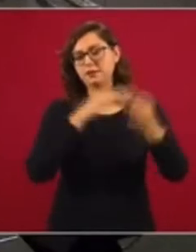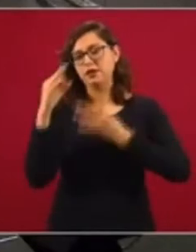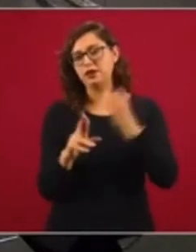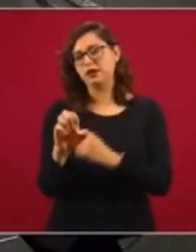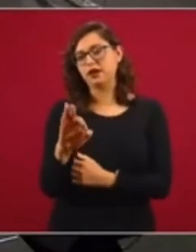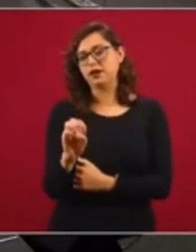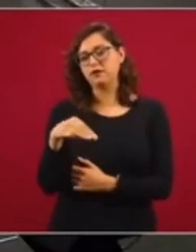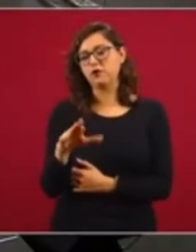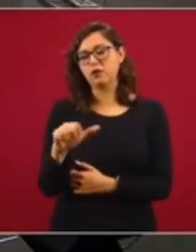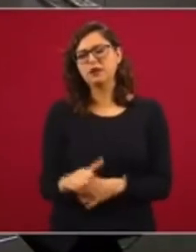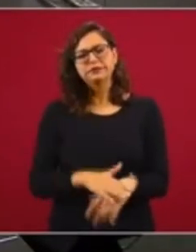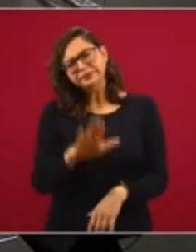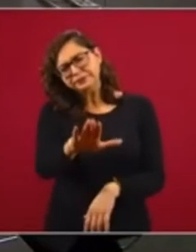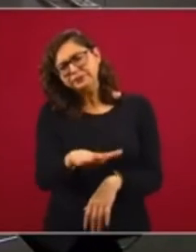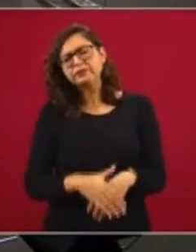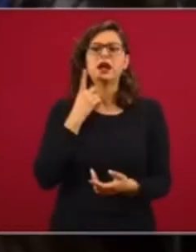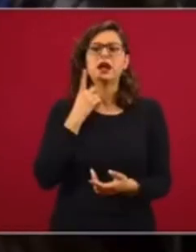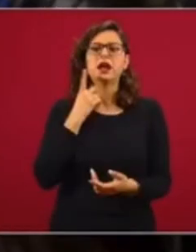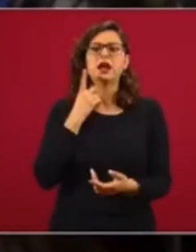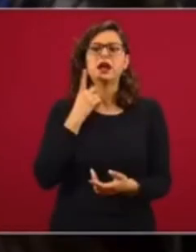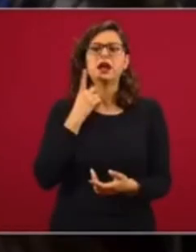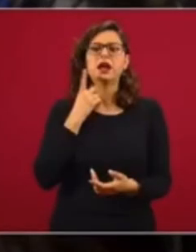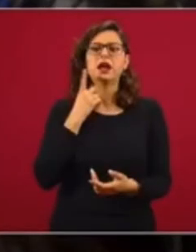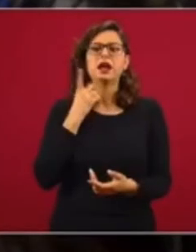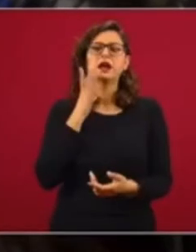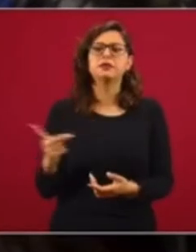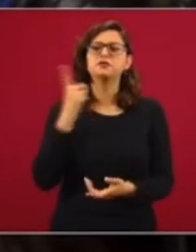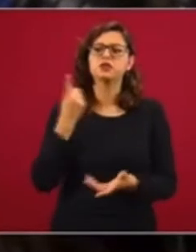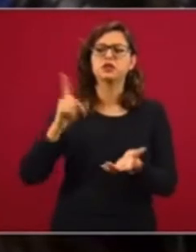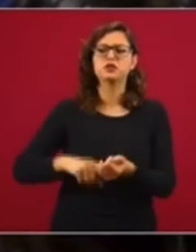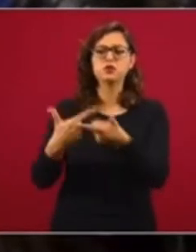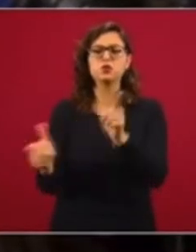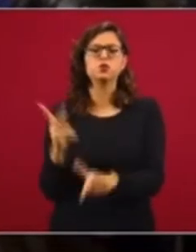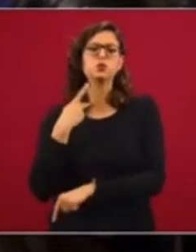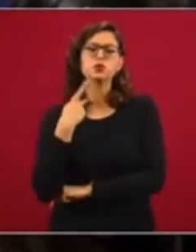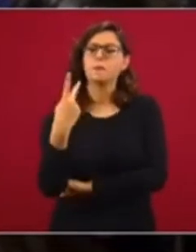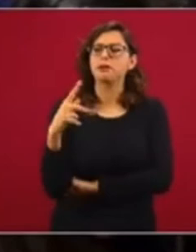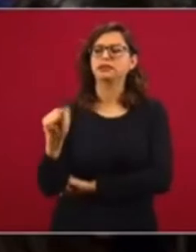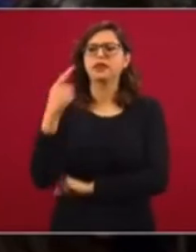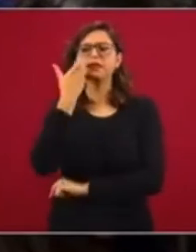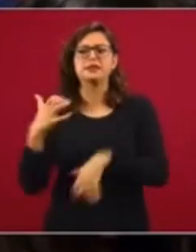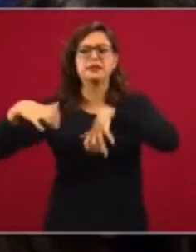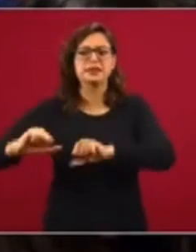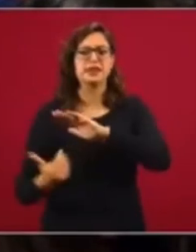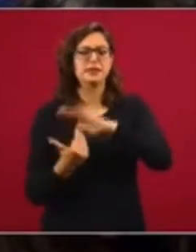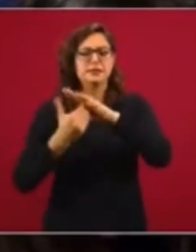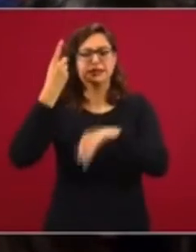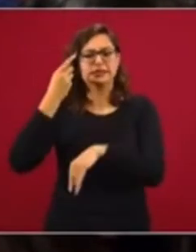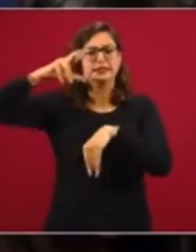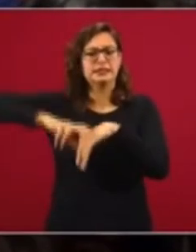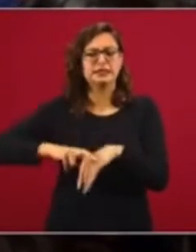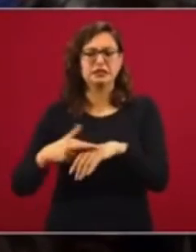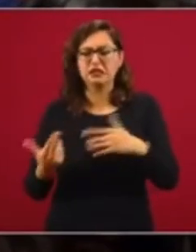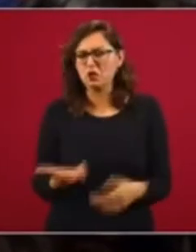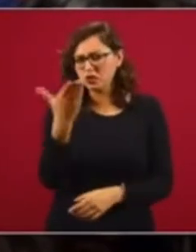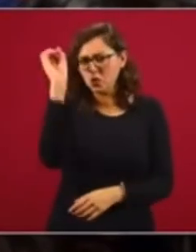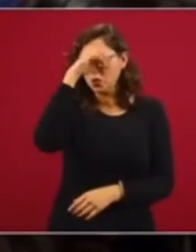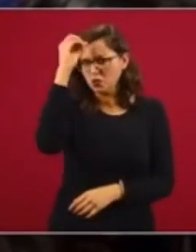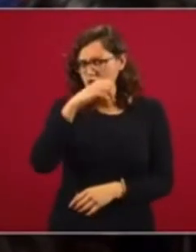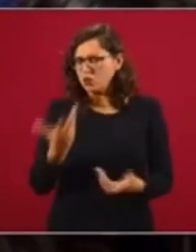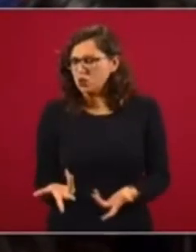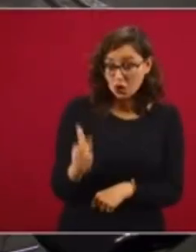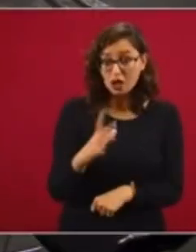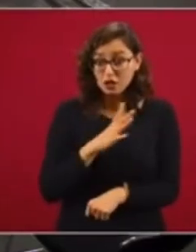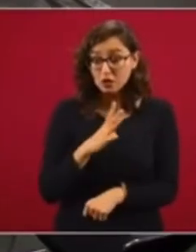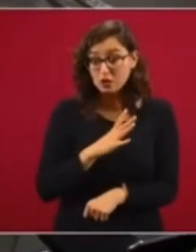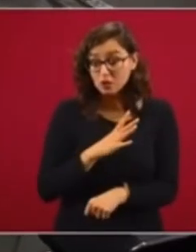¿Qué opina de la intención del PT de hacerse de la Mesa Directiva de la Cámara de Diputados? ¿Cuál es su opinión y si usted ve un riesgo en que el PRI asuma